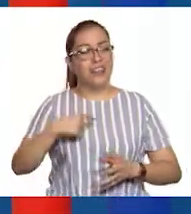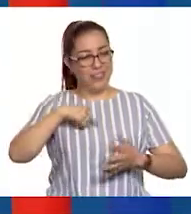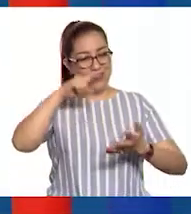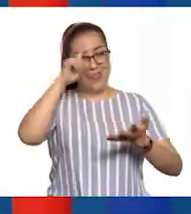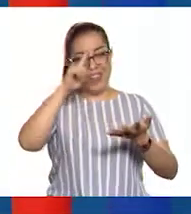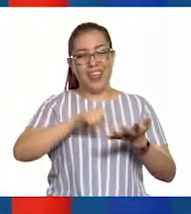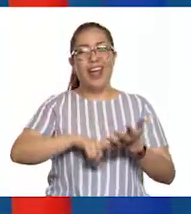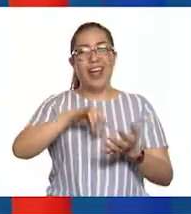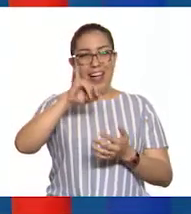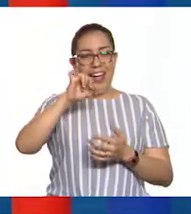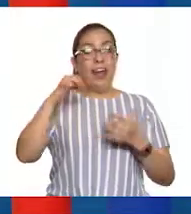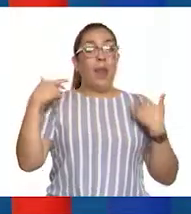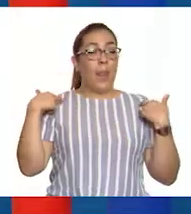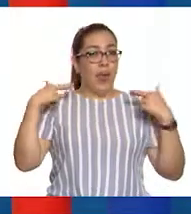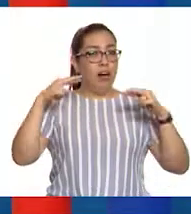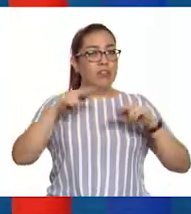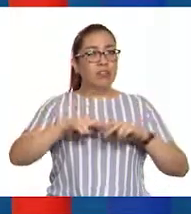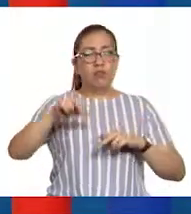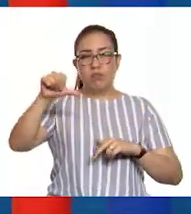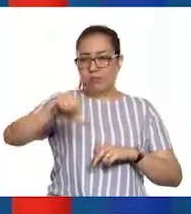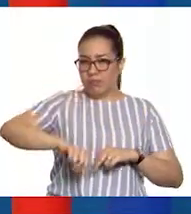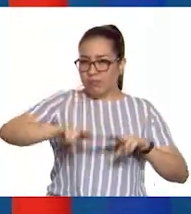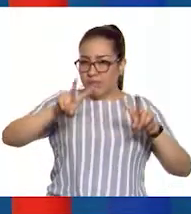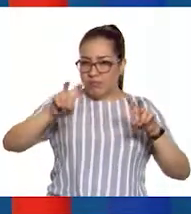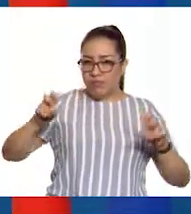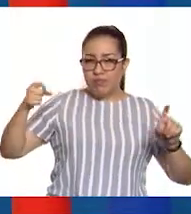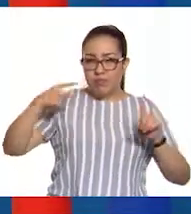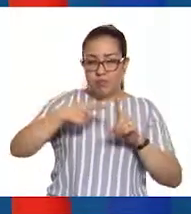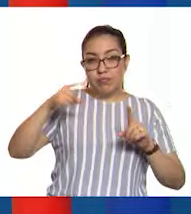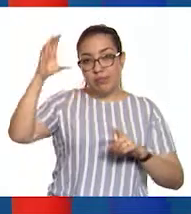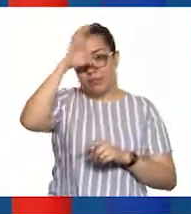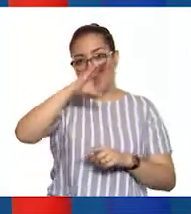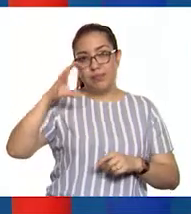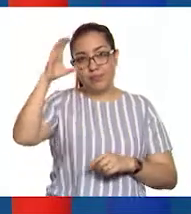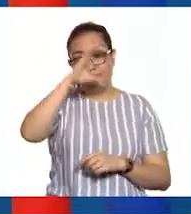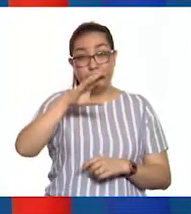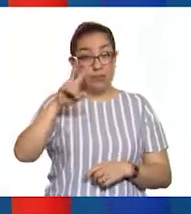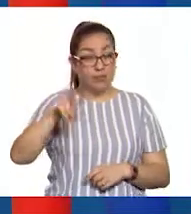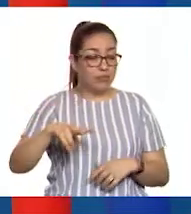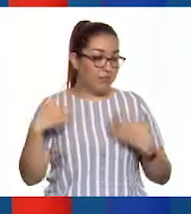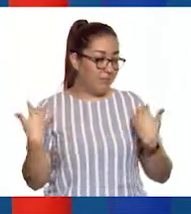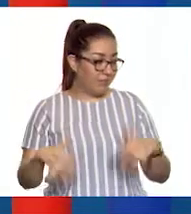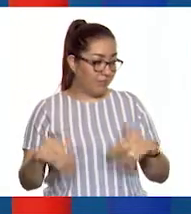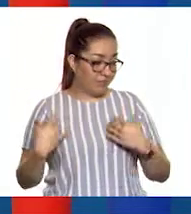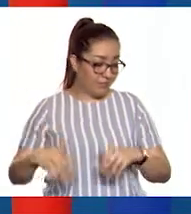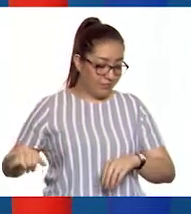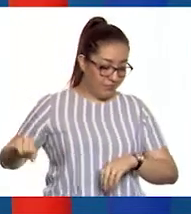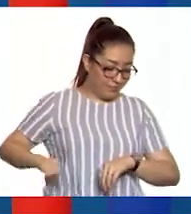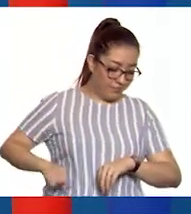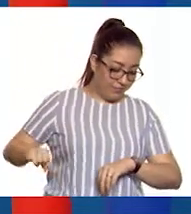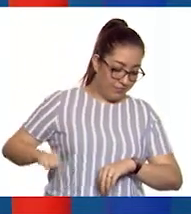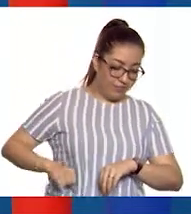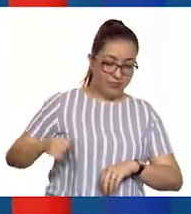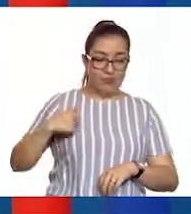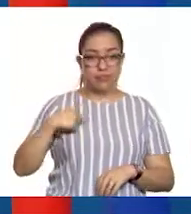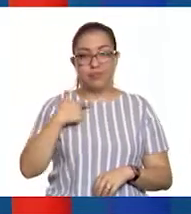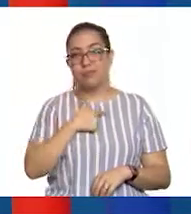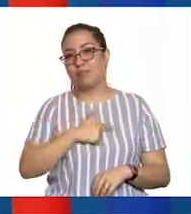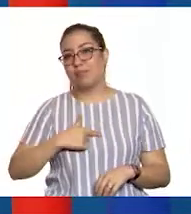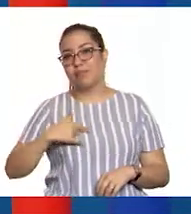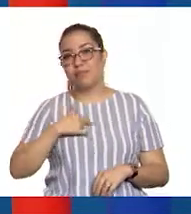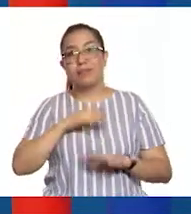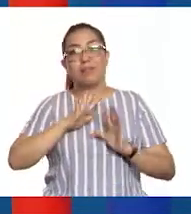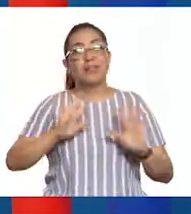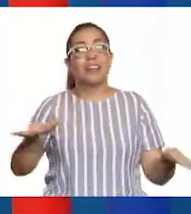que sí. El tema de ciencias que hoy nos tocó, pues la verdad fue muy interesante y enriquecedor. Me encantaría ya